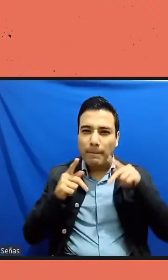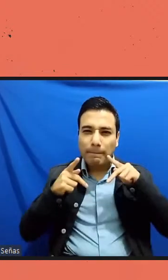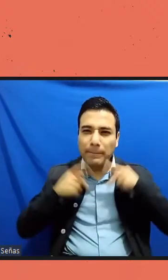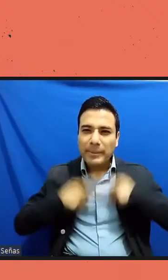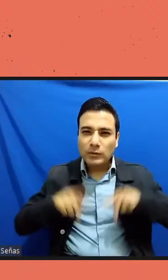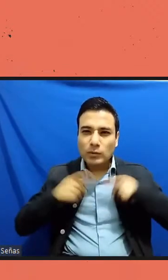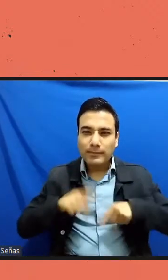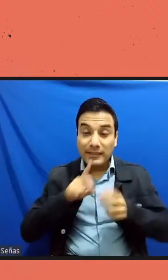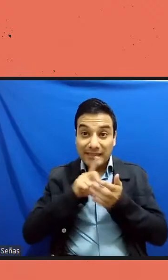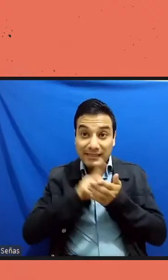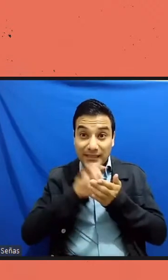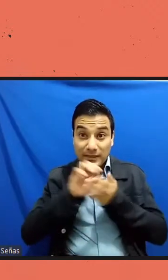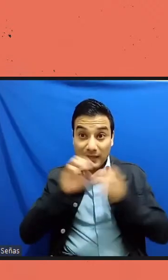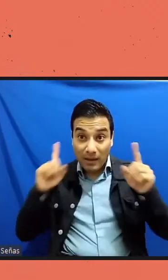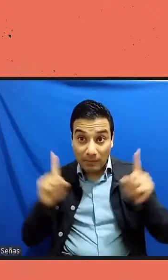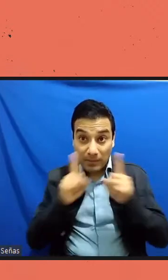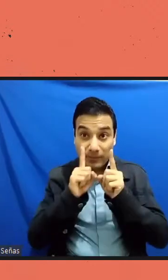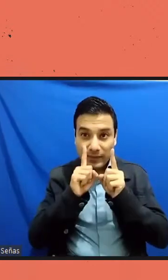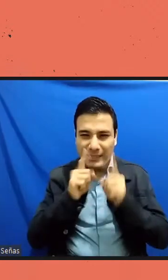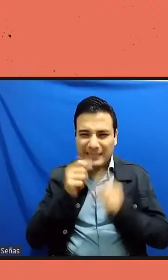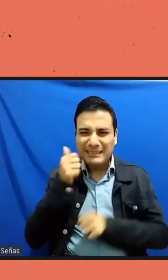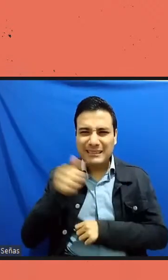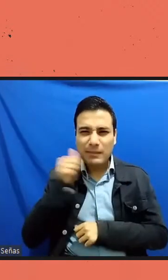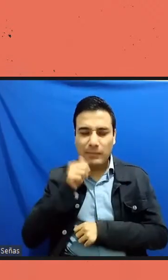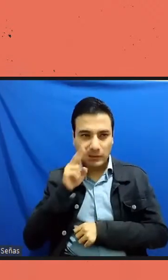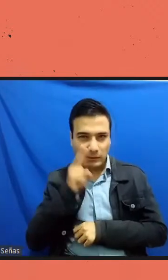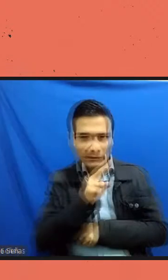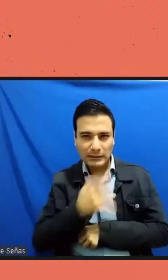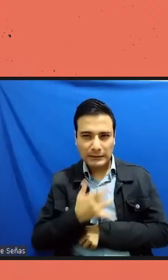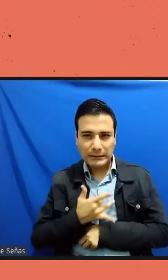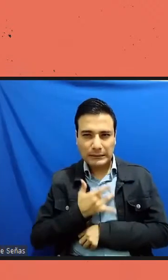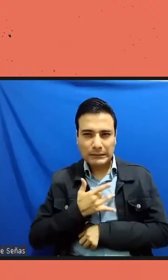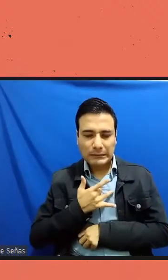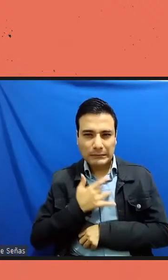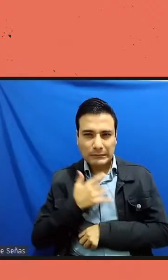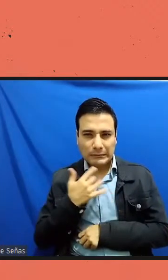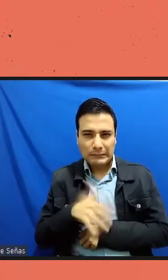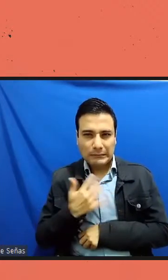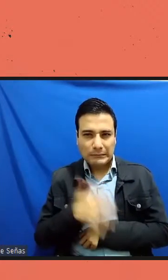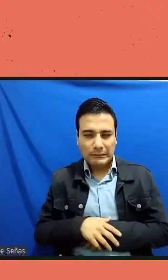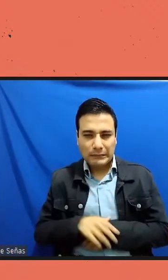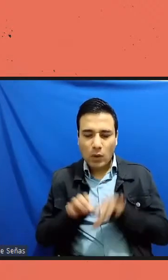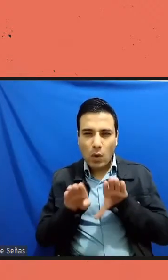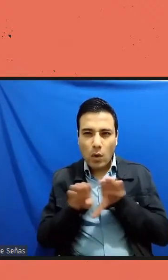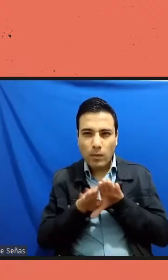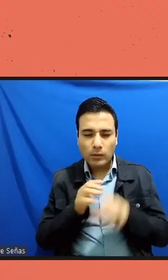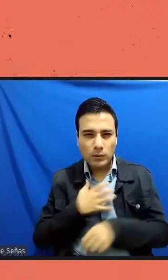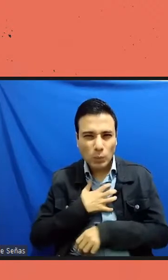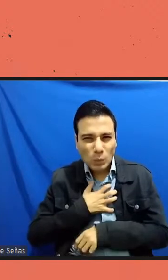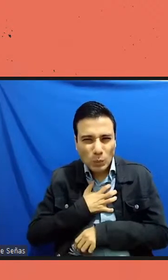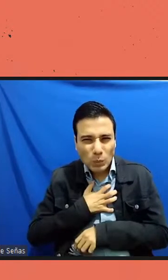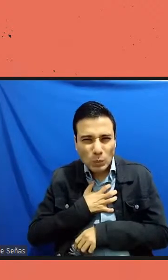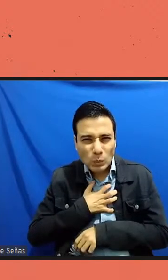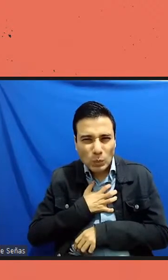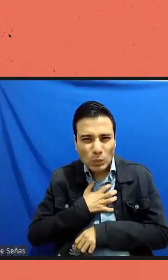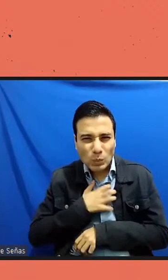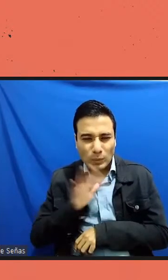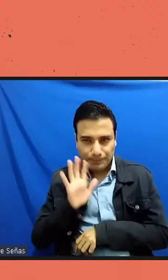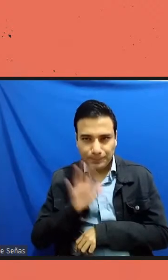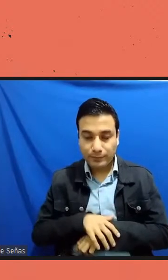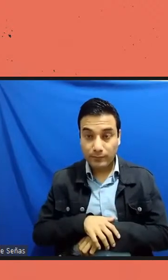se genera un natural sentimiento de misericordia hacia su persona. Pero cuando aquel ser